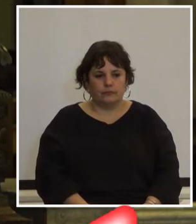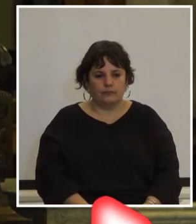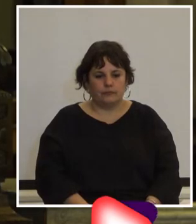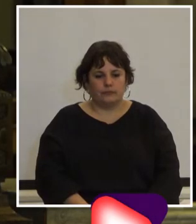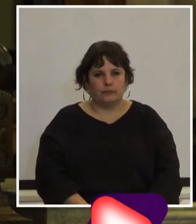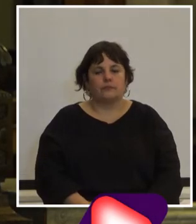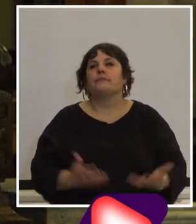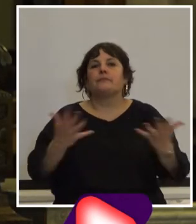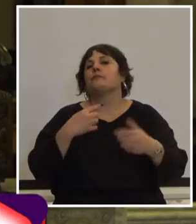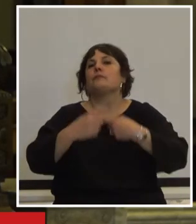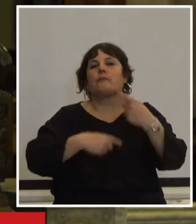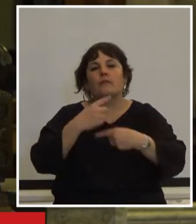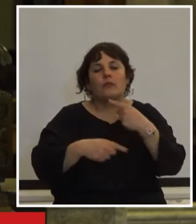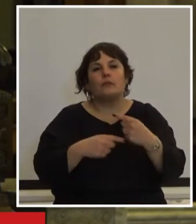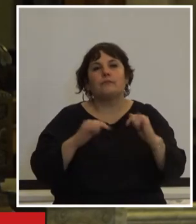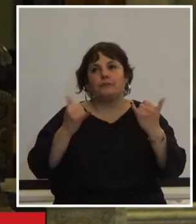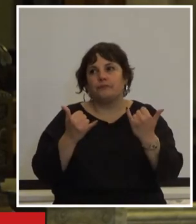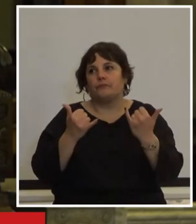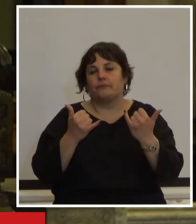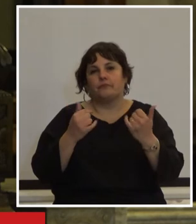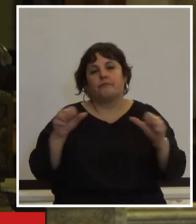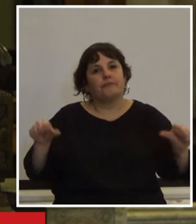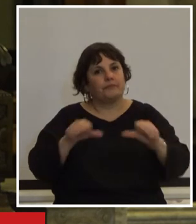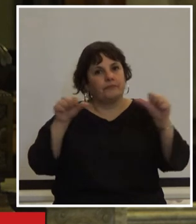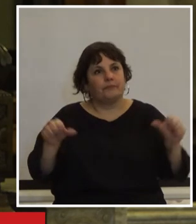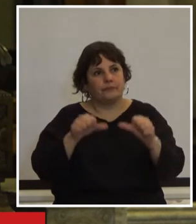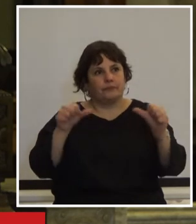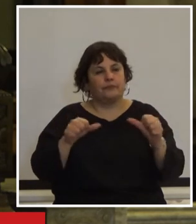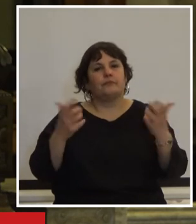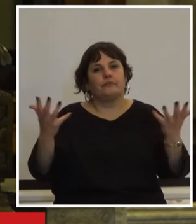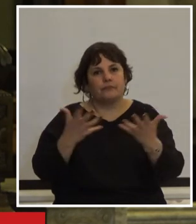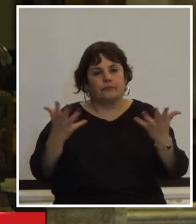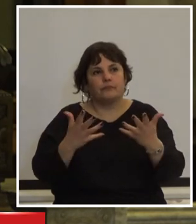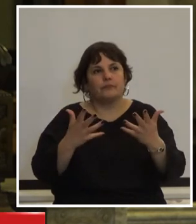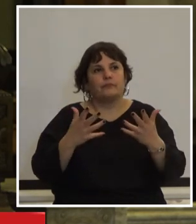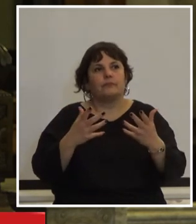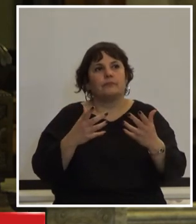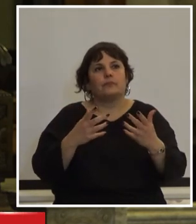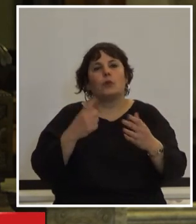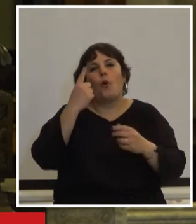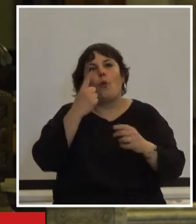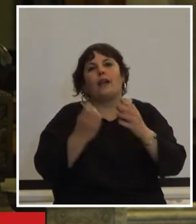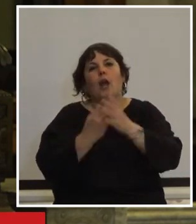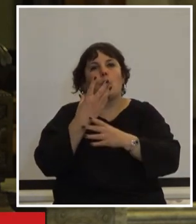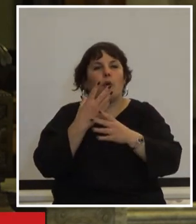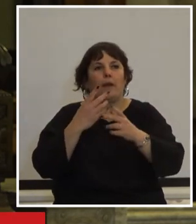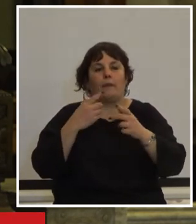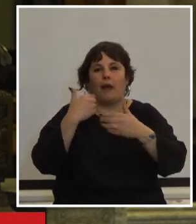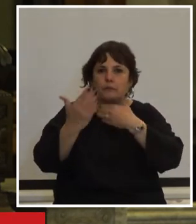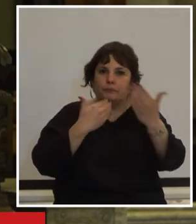seguimos adelante entonces con esta actividad y nos vamos ahora entonces sí a una nueva mesa